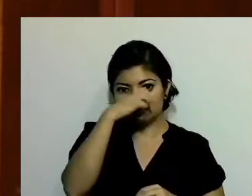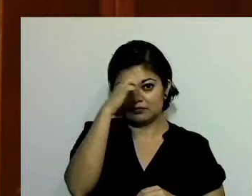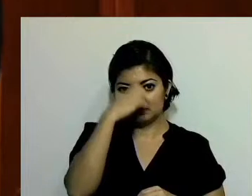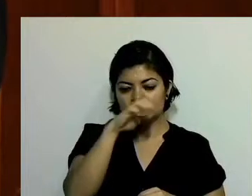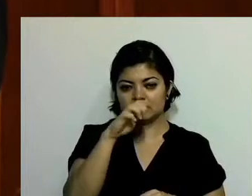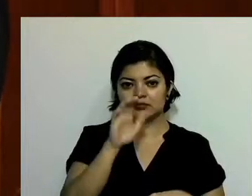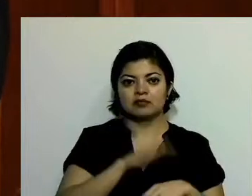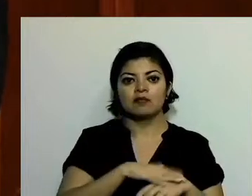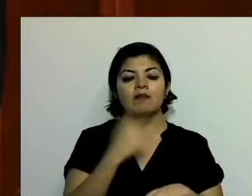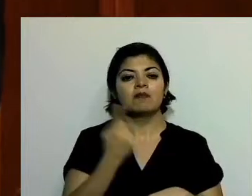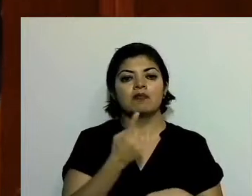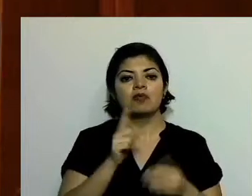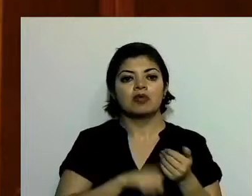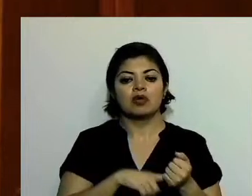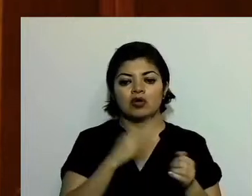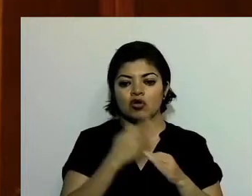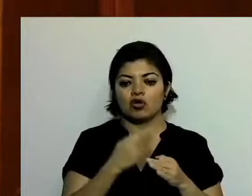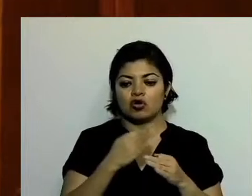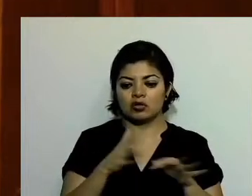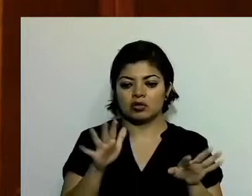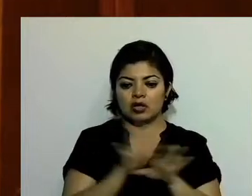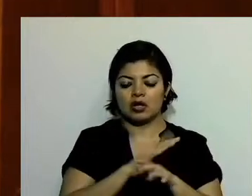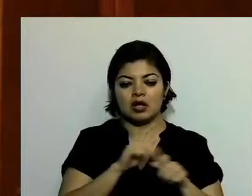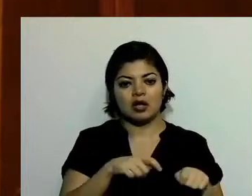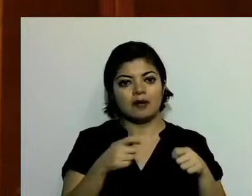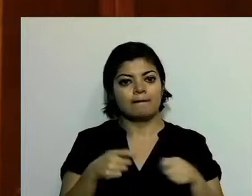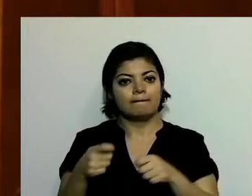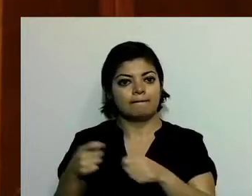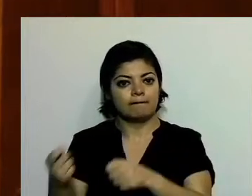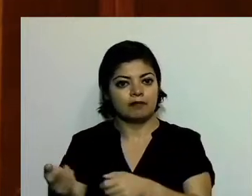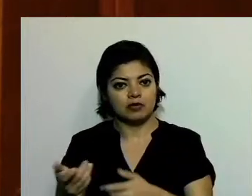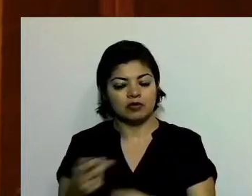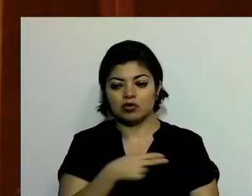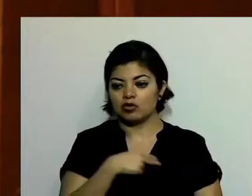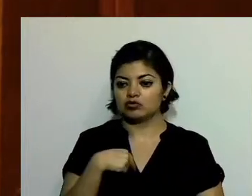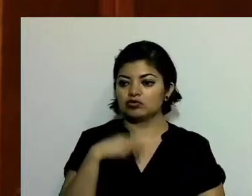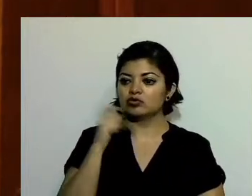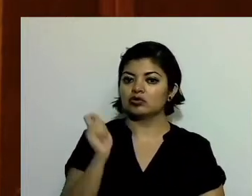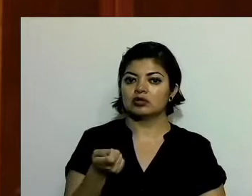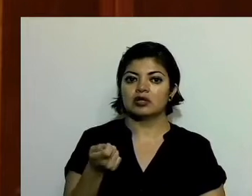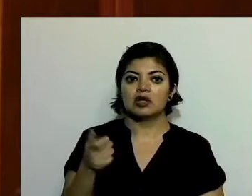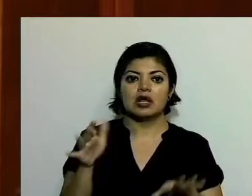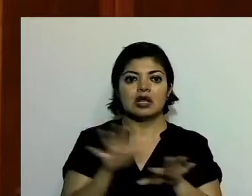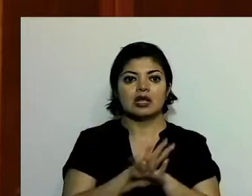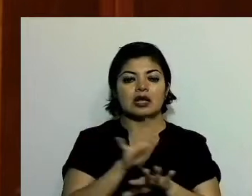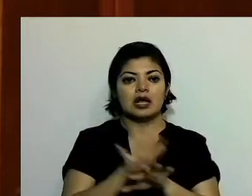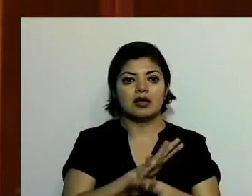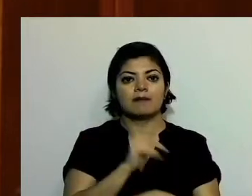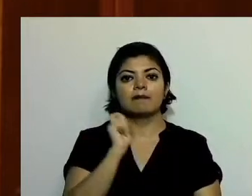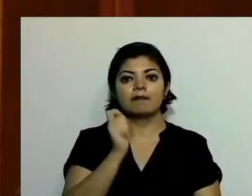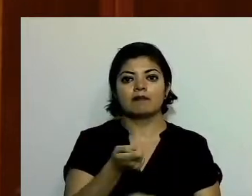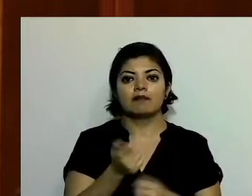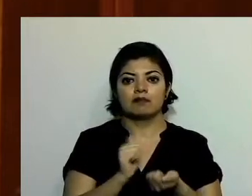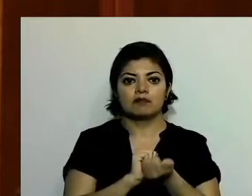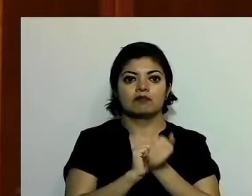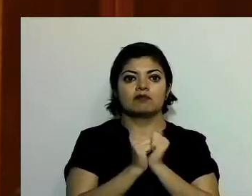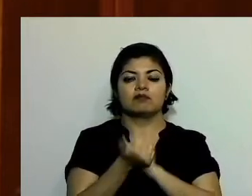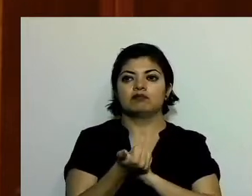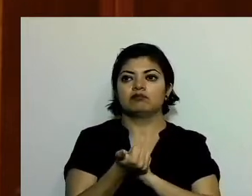en tiempos de transición. Estamos en los tiempos en los que viene un desdoblamiento